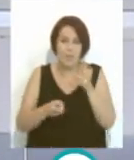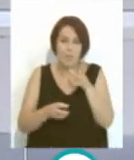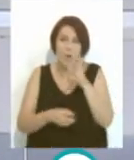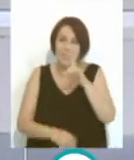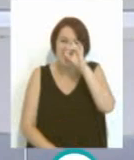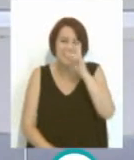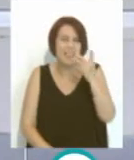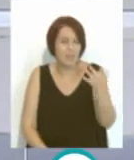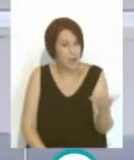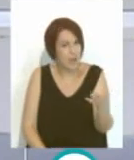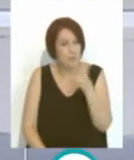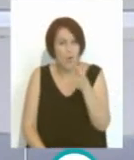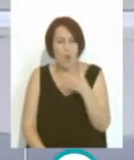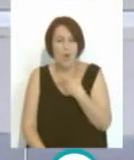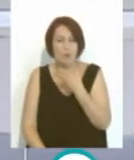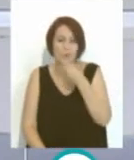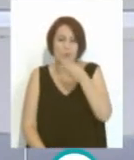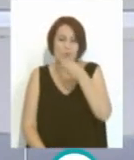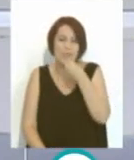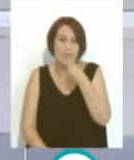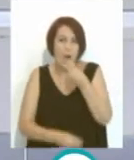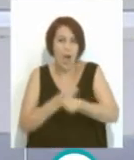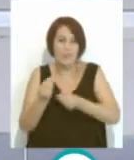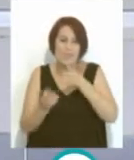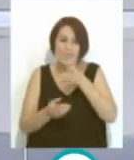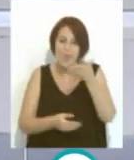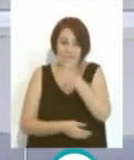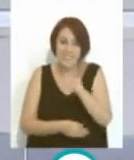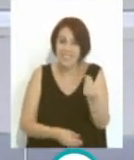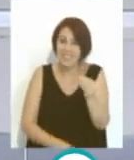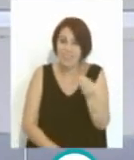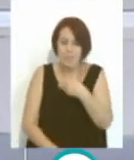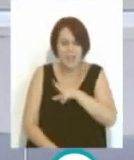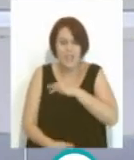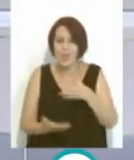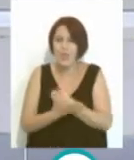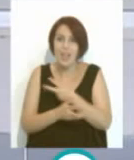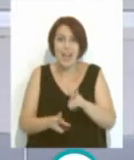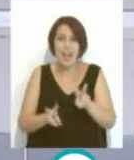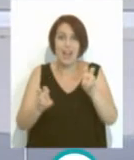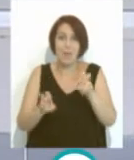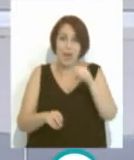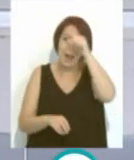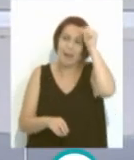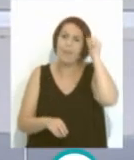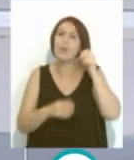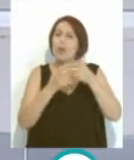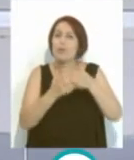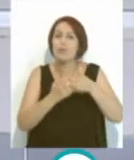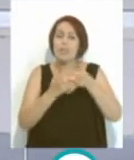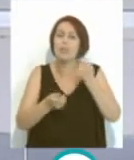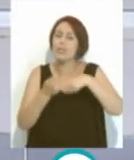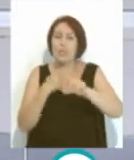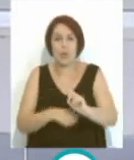la iniciativa, sobre todo por el gesto, porque estos chicos se lo merecen absolutamente todo y el lema, Álvaro tiene la lucha, no se negocia.